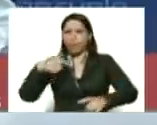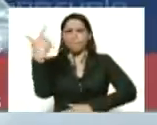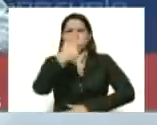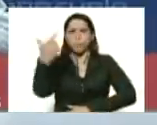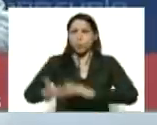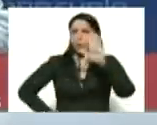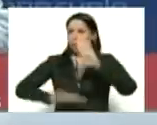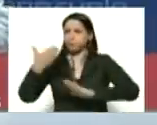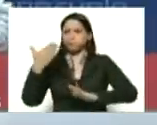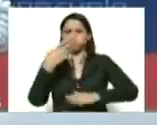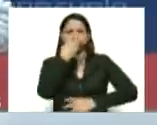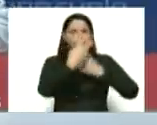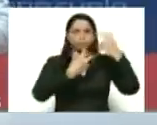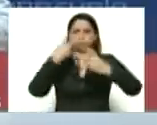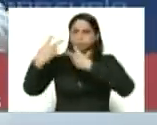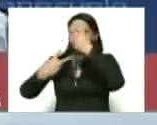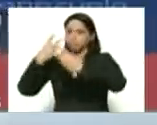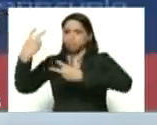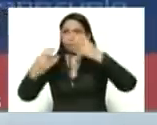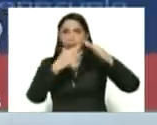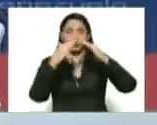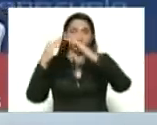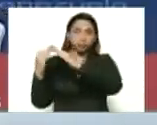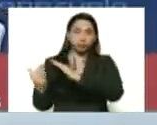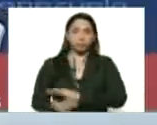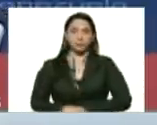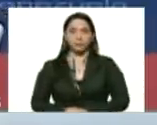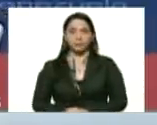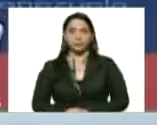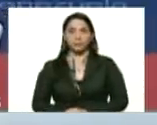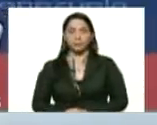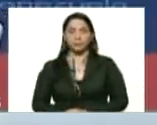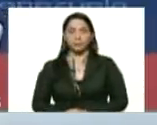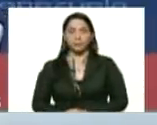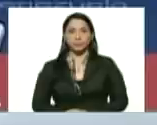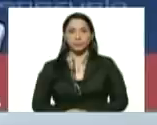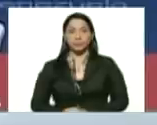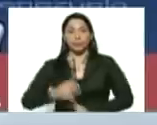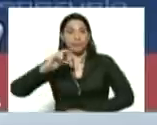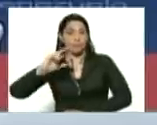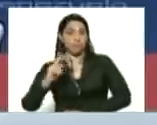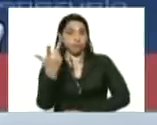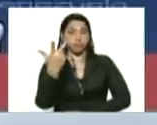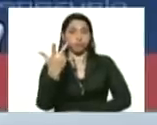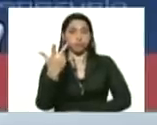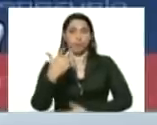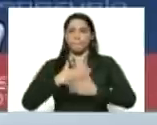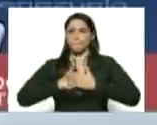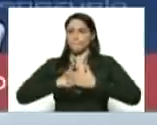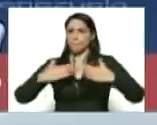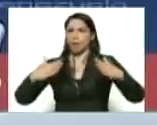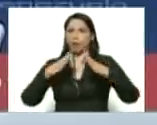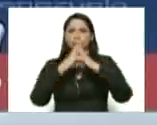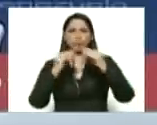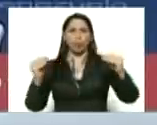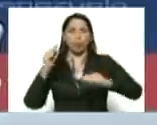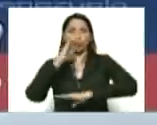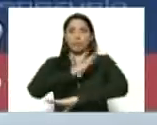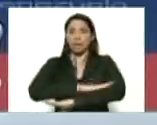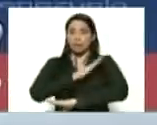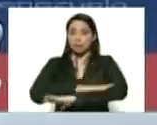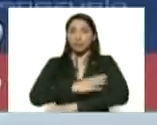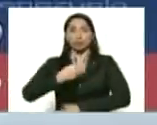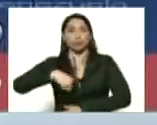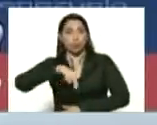casa por casa. Ir a la búsqueda casa por casa. La tercera línea, garantizar todos los tratamientos como lo hemos